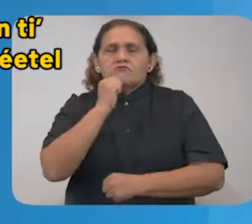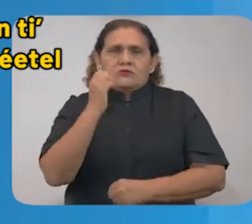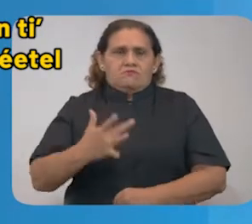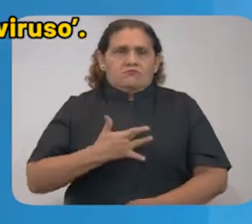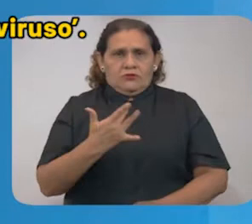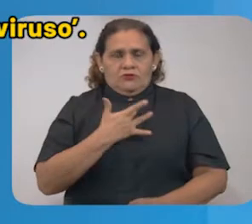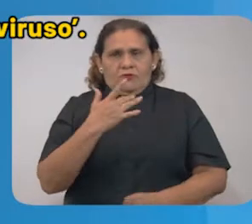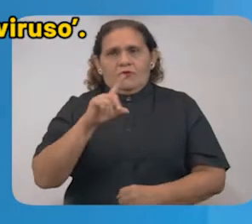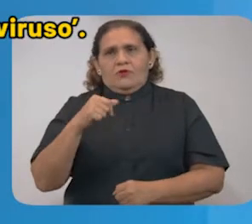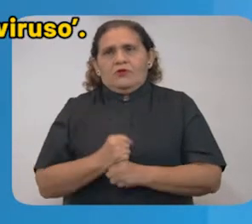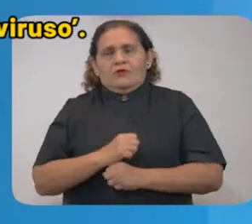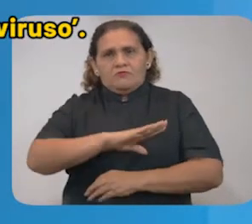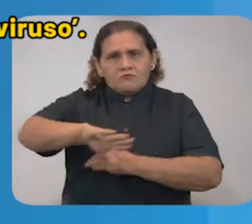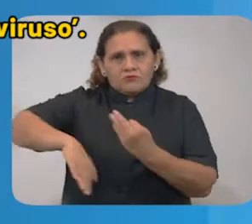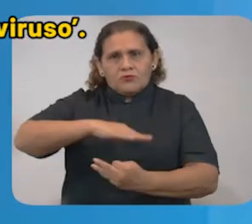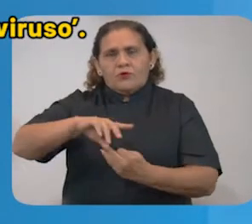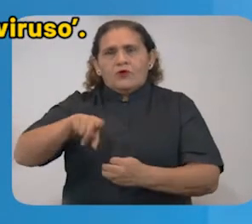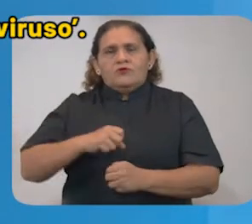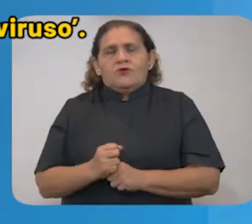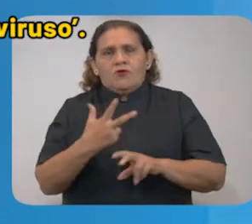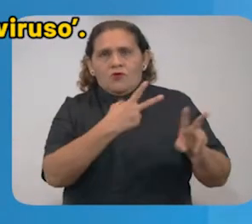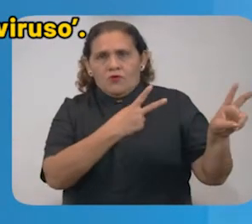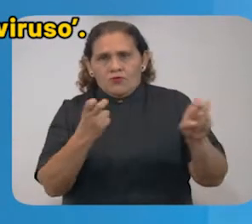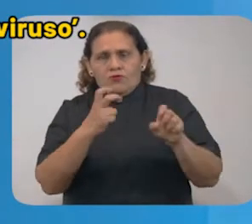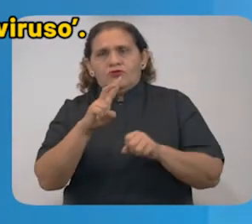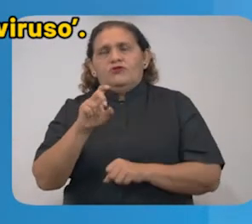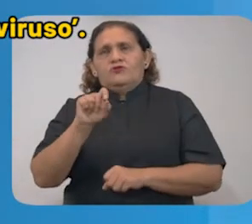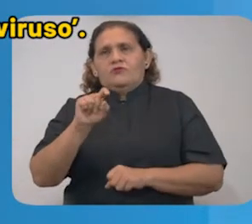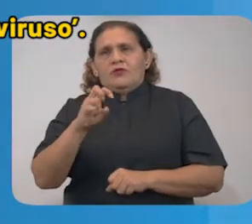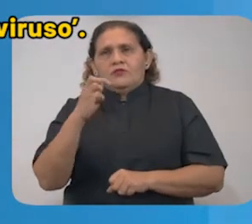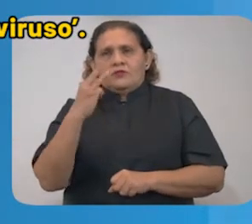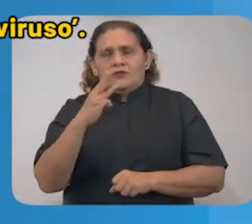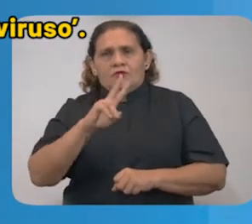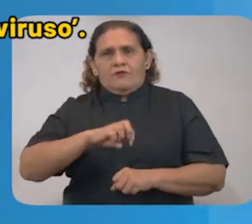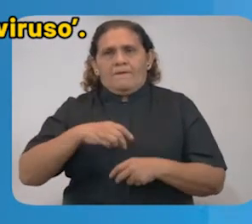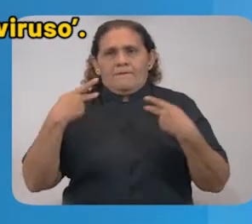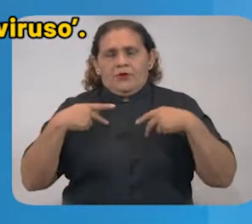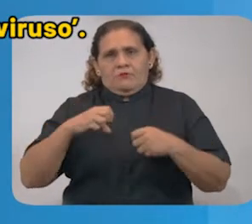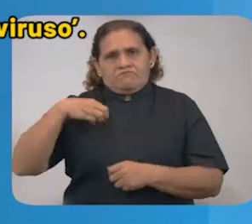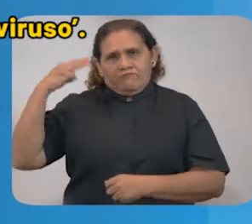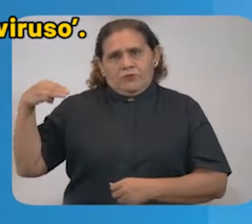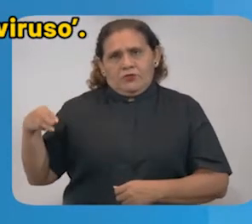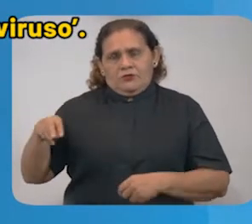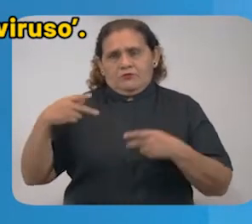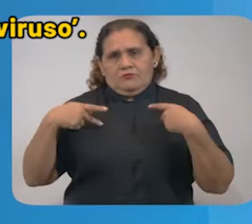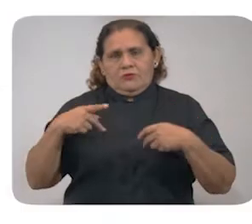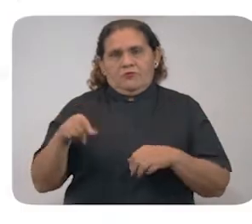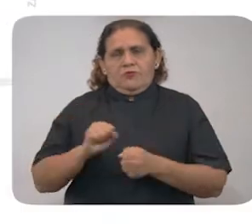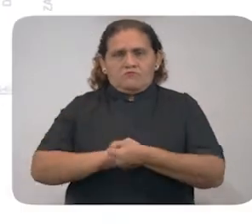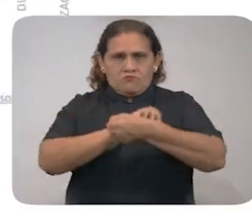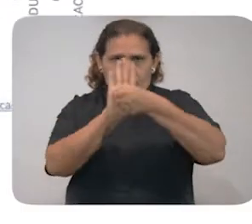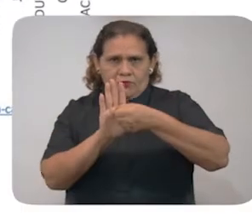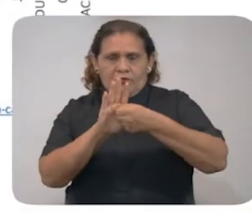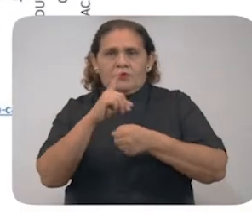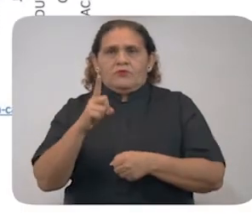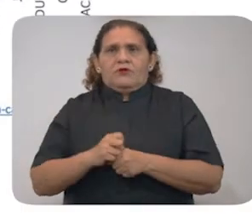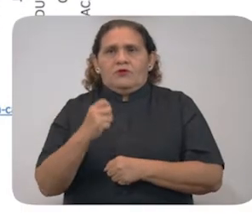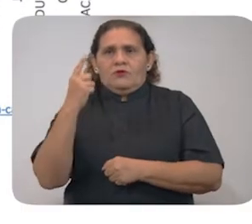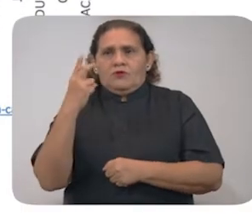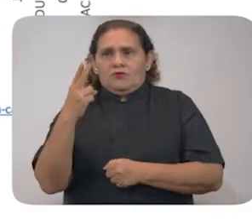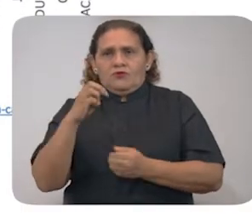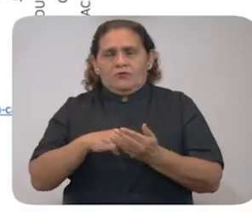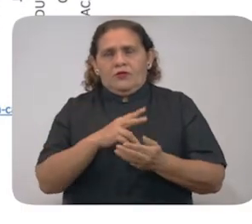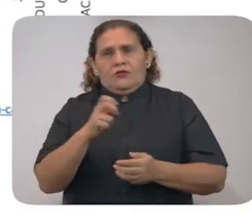síntomas. En total, son 223 las personas fallecidas a causa del coronavirus. De los 1